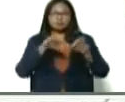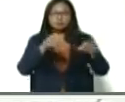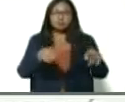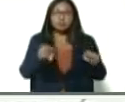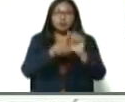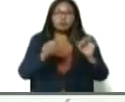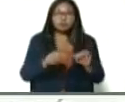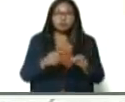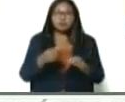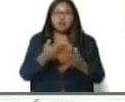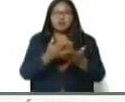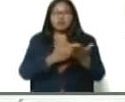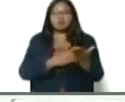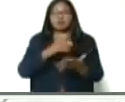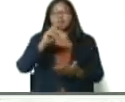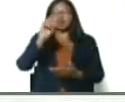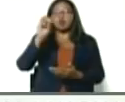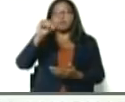fue un fracaso,